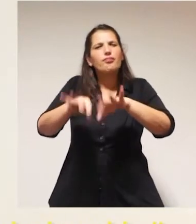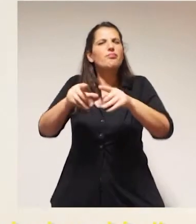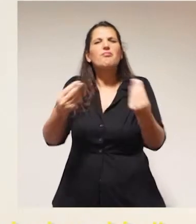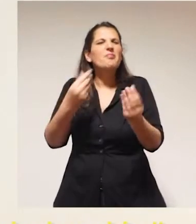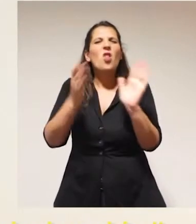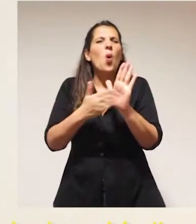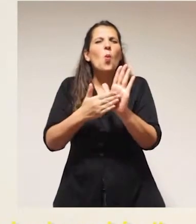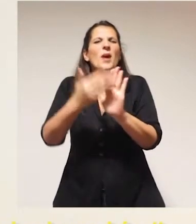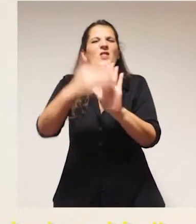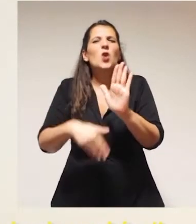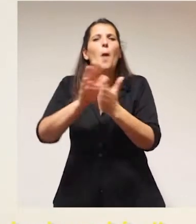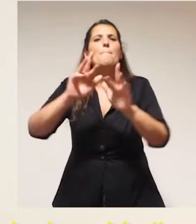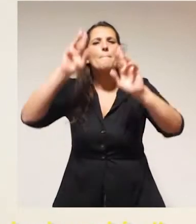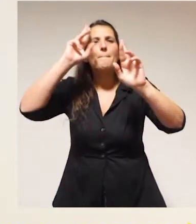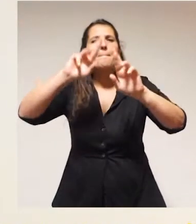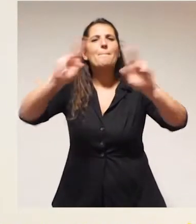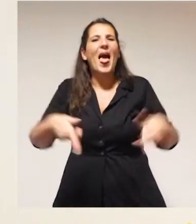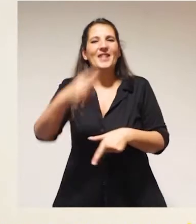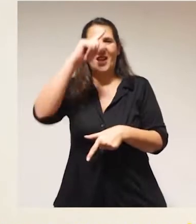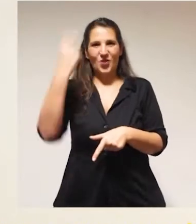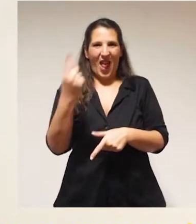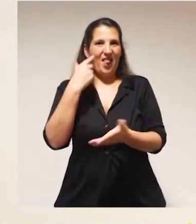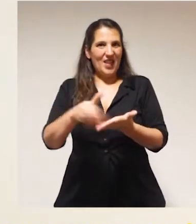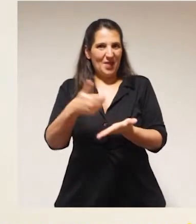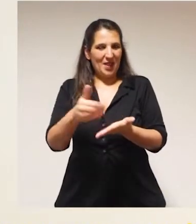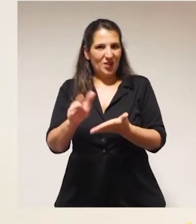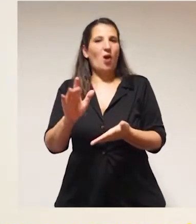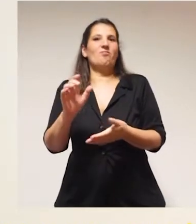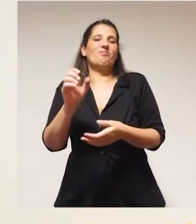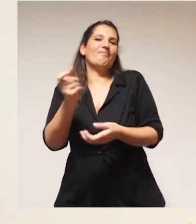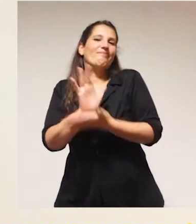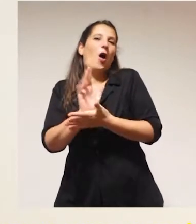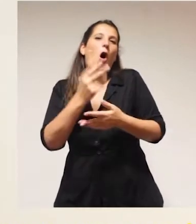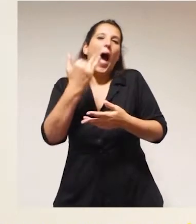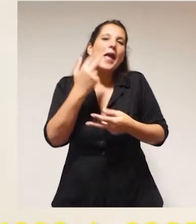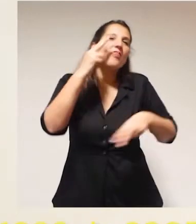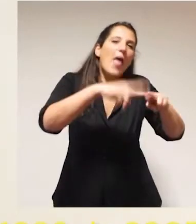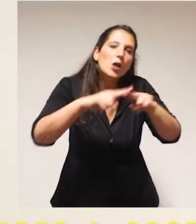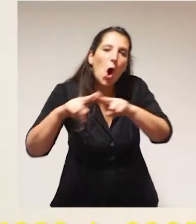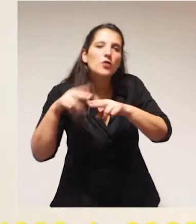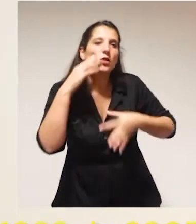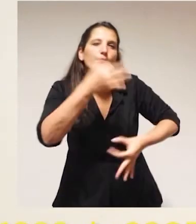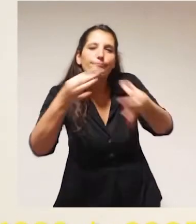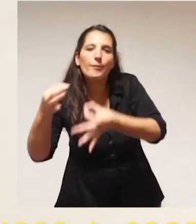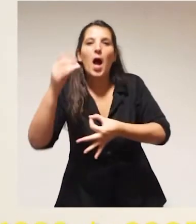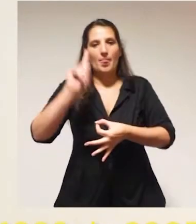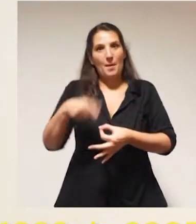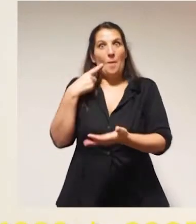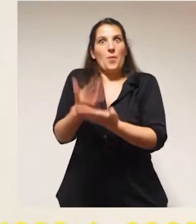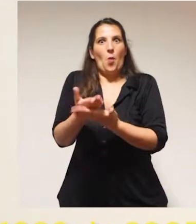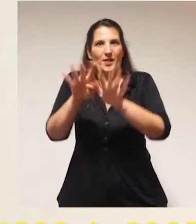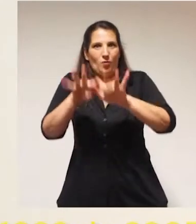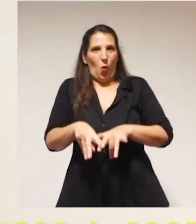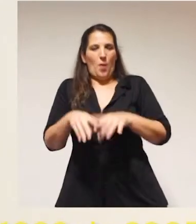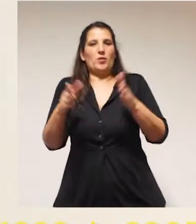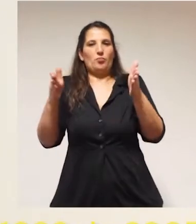Hacia un Plan Nacional contra la Discriminación, la Discriminación en la Argentina, Diagnósticos y Propuestas. Este fue ordenado a